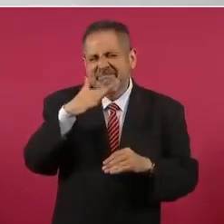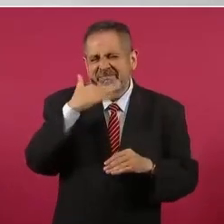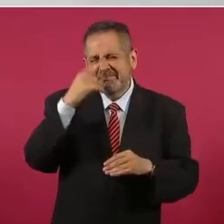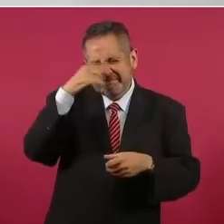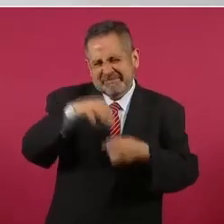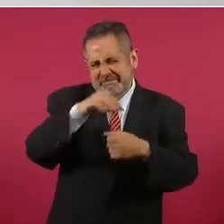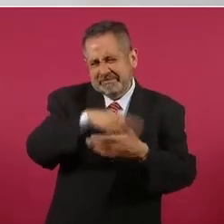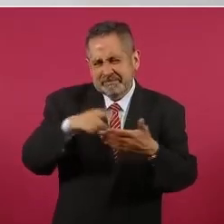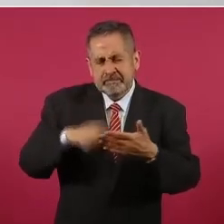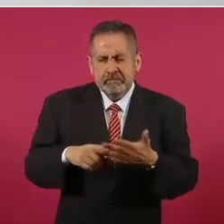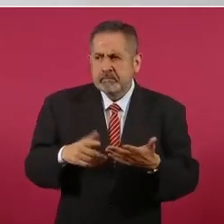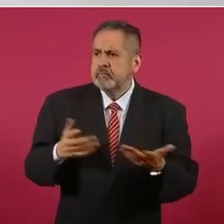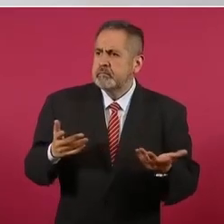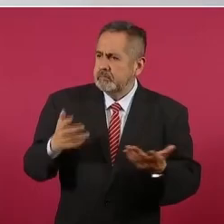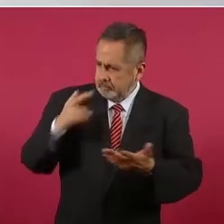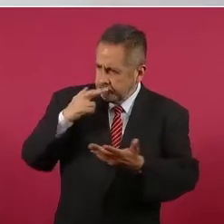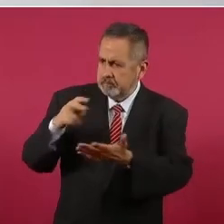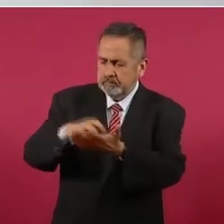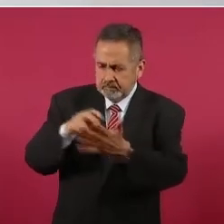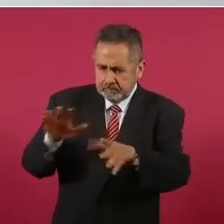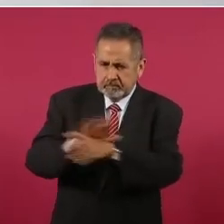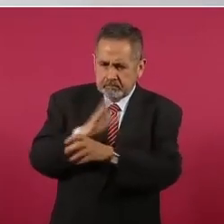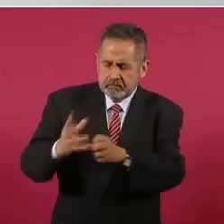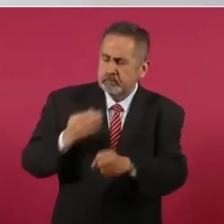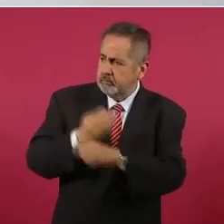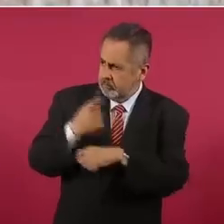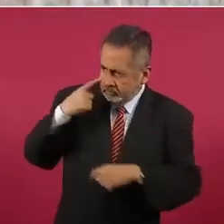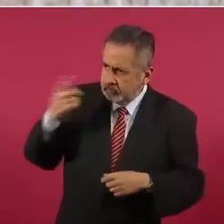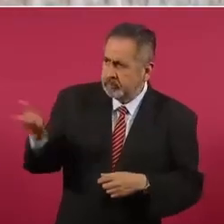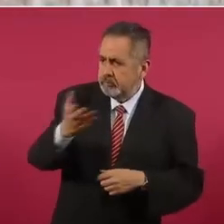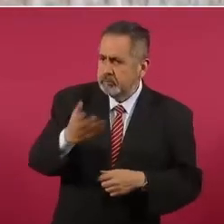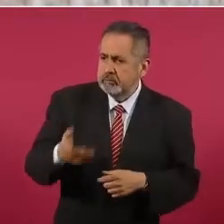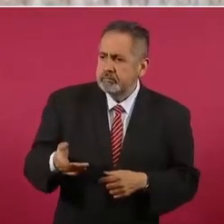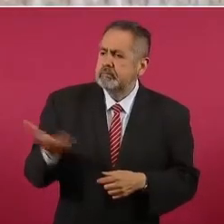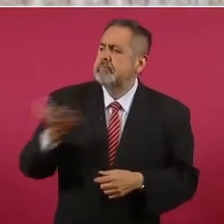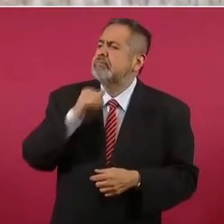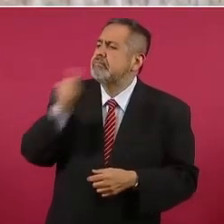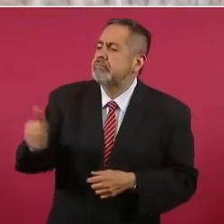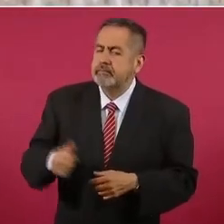¿por qué no propusiste una reforma